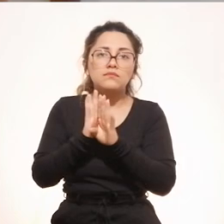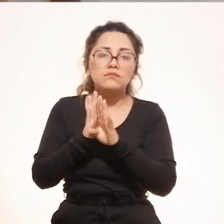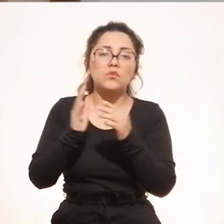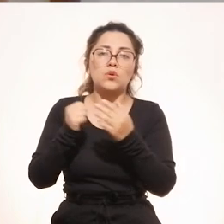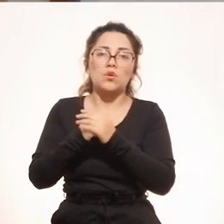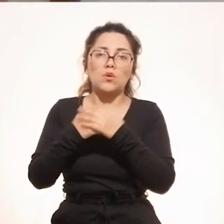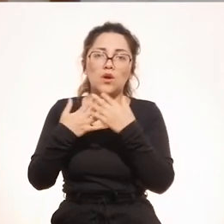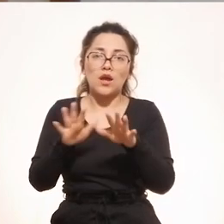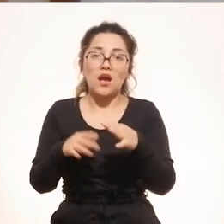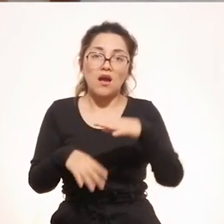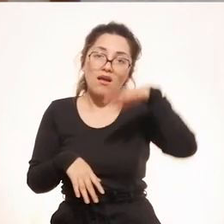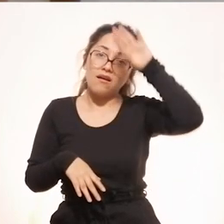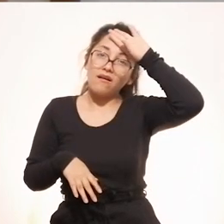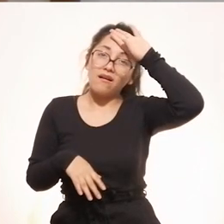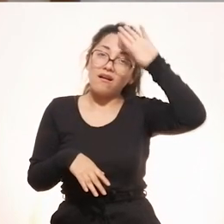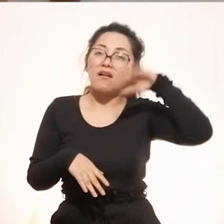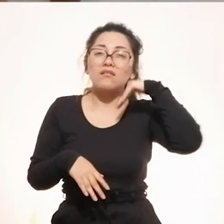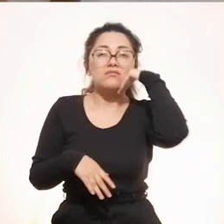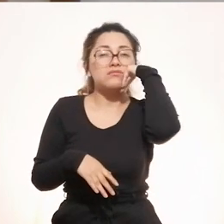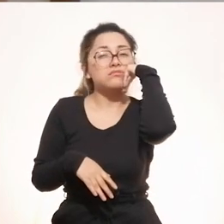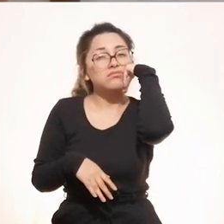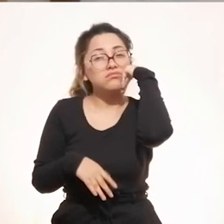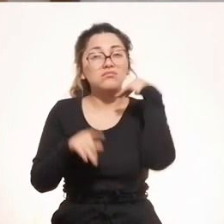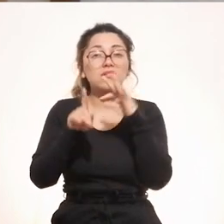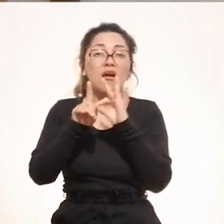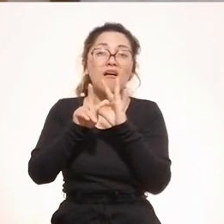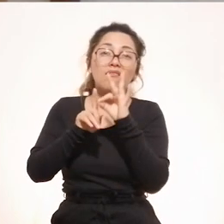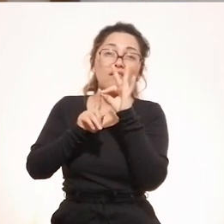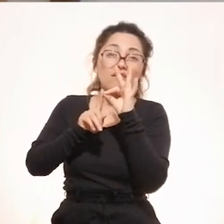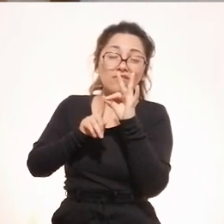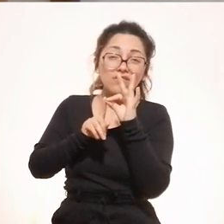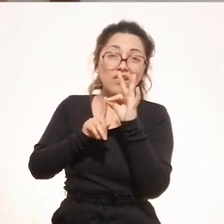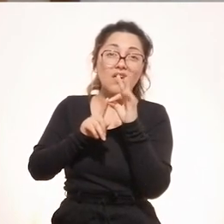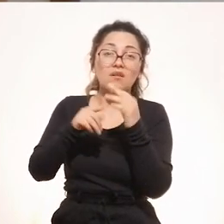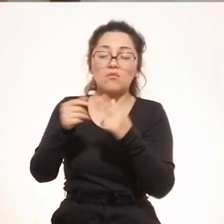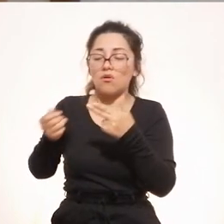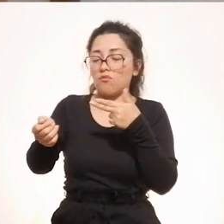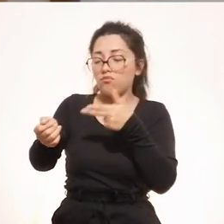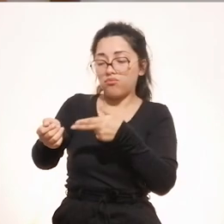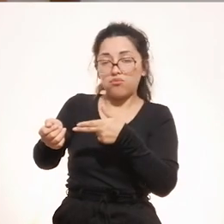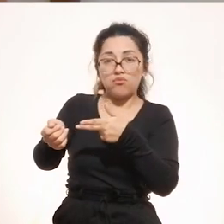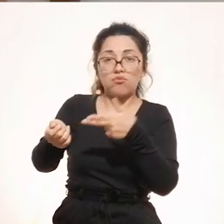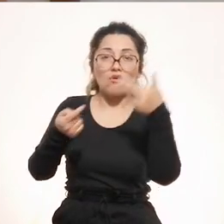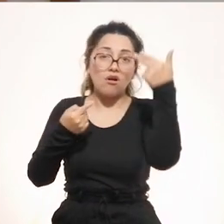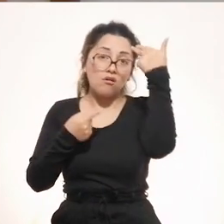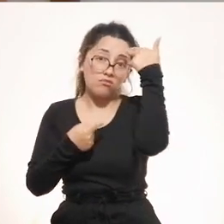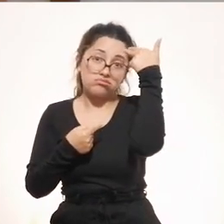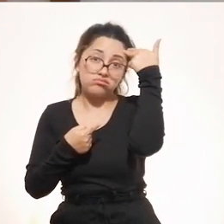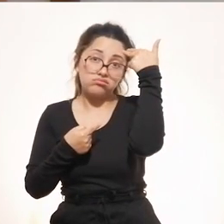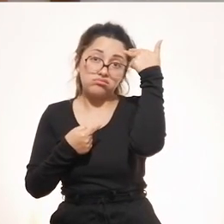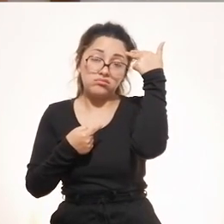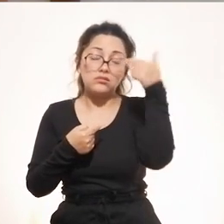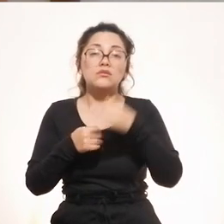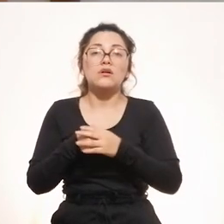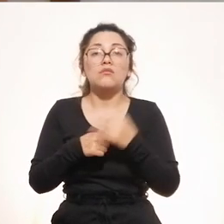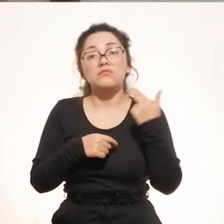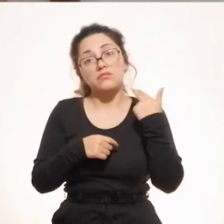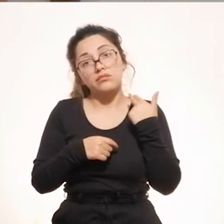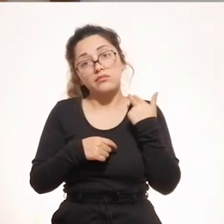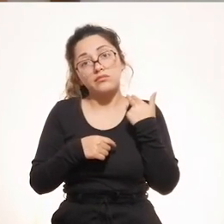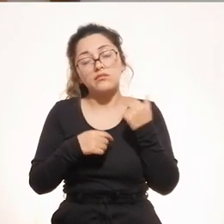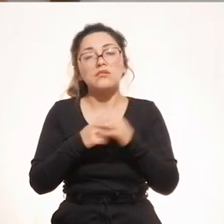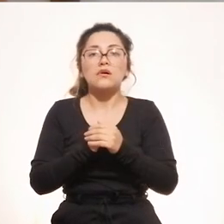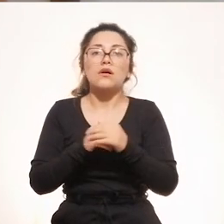desde lo que tiene que ver con el aspecto de la toma de temperaturas,